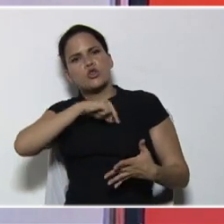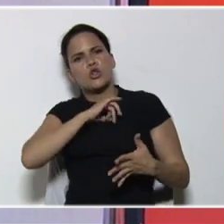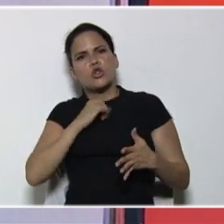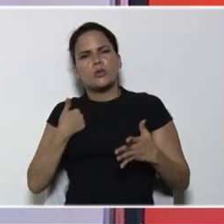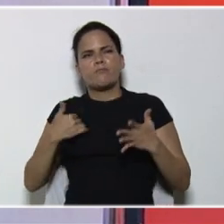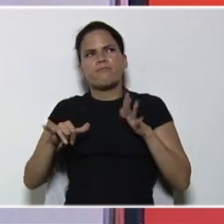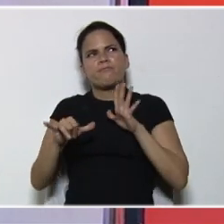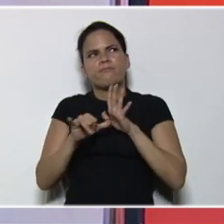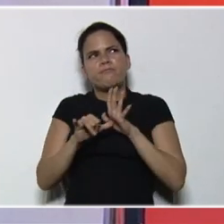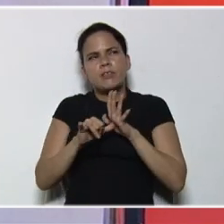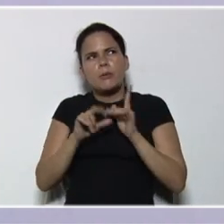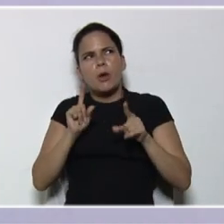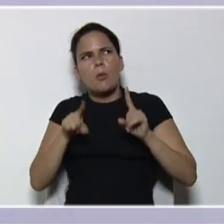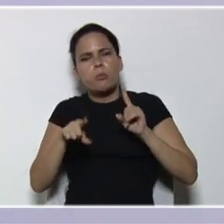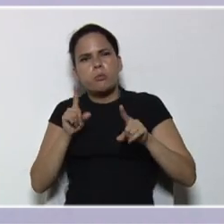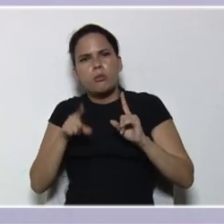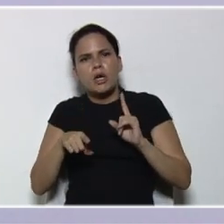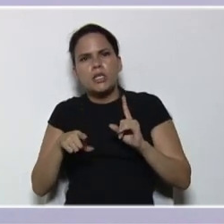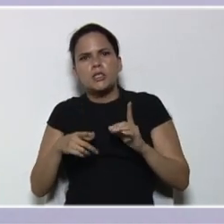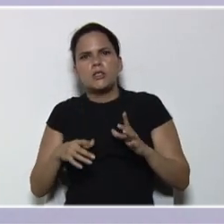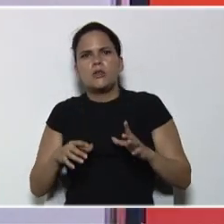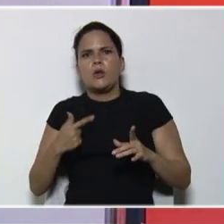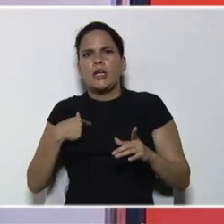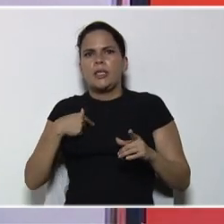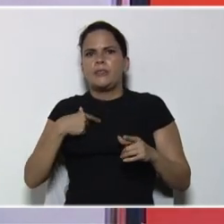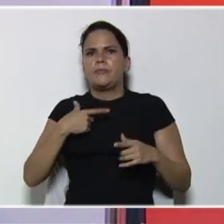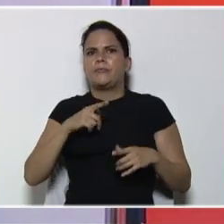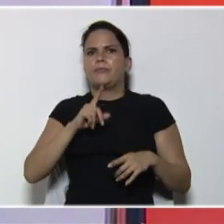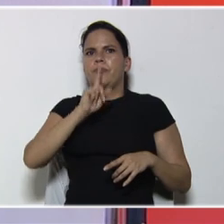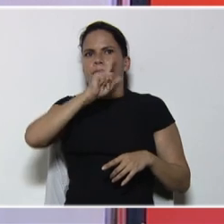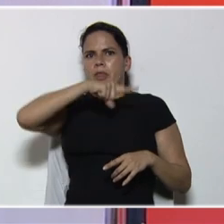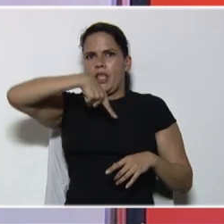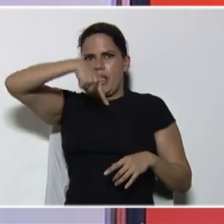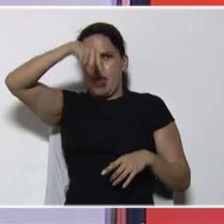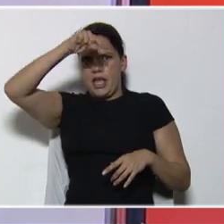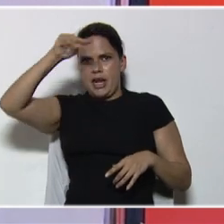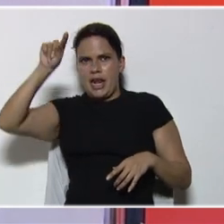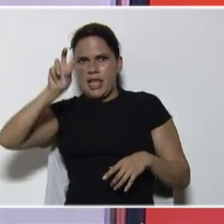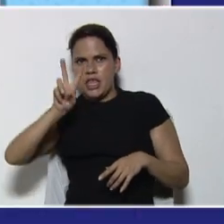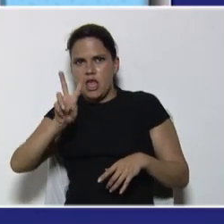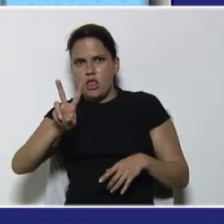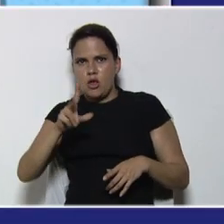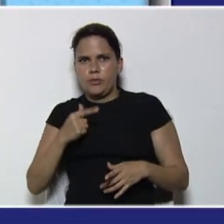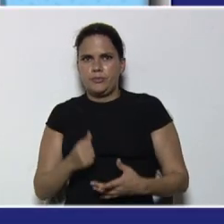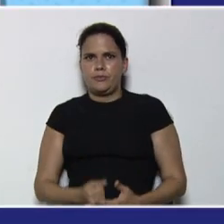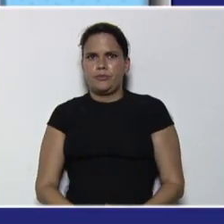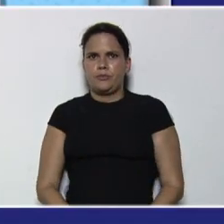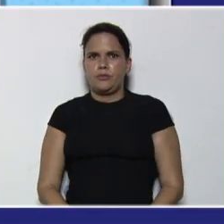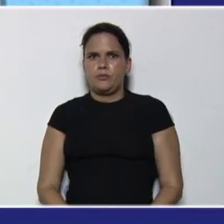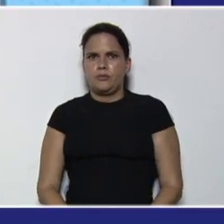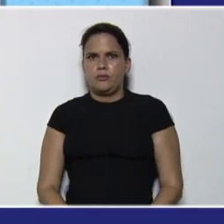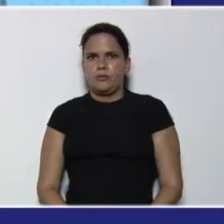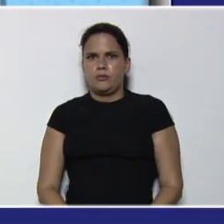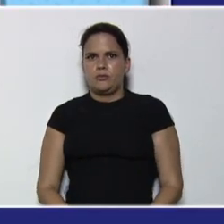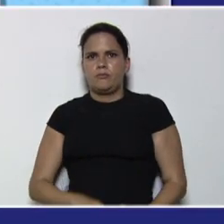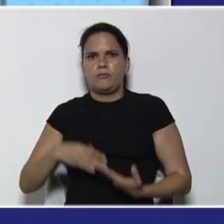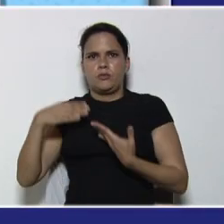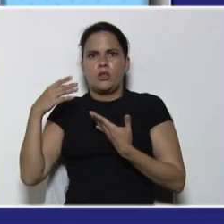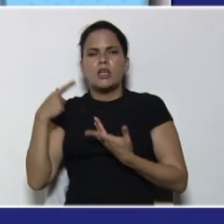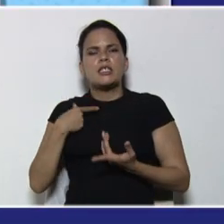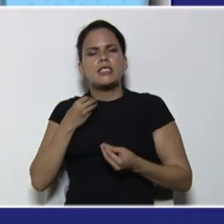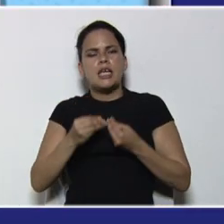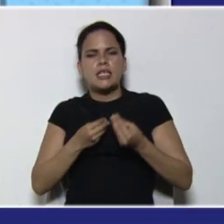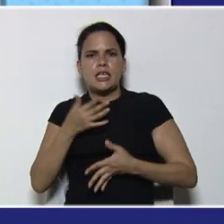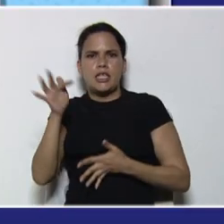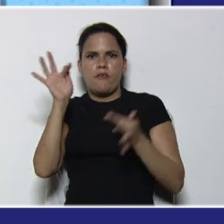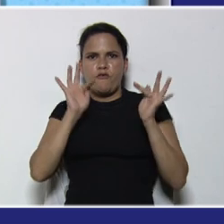encontrar un valor, aproximado, de raíz de 2, utilizamos, un método, llamado, como el método, Baxchali, que se